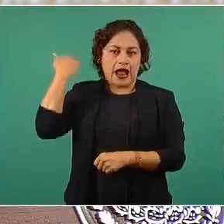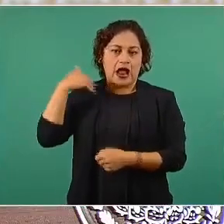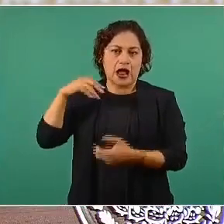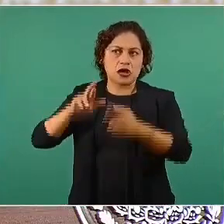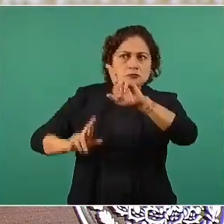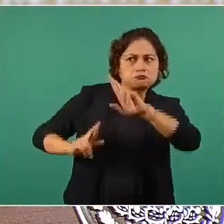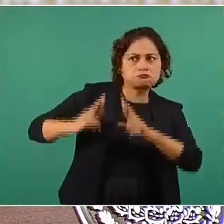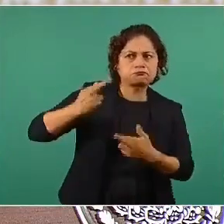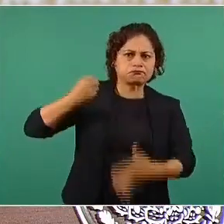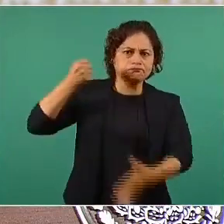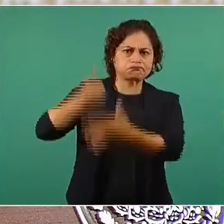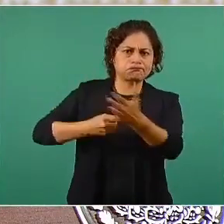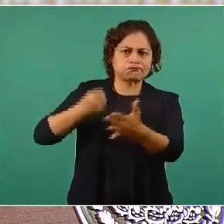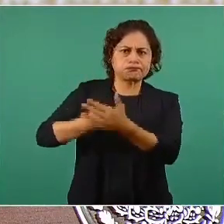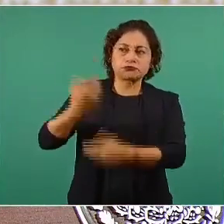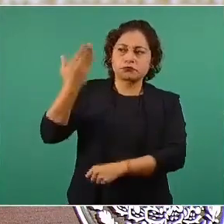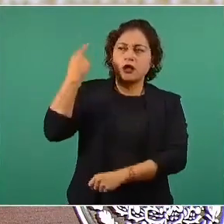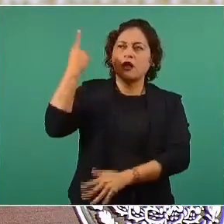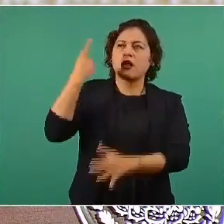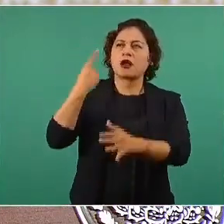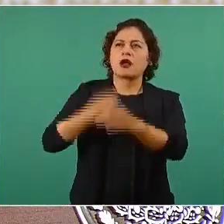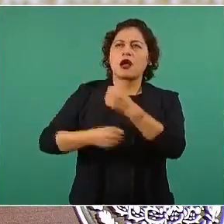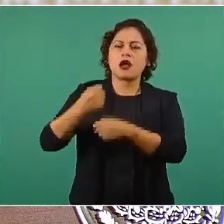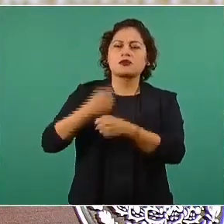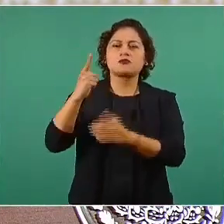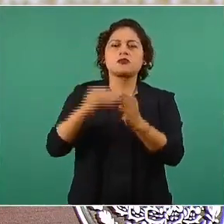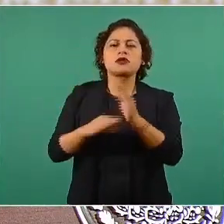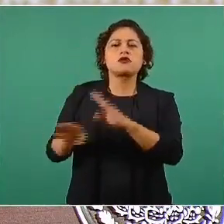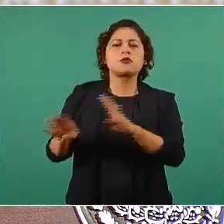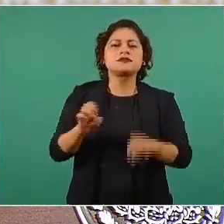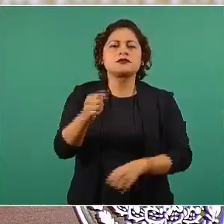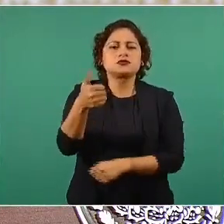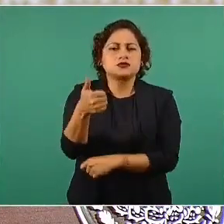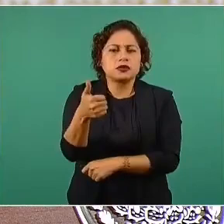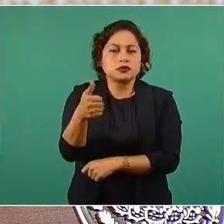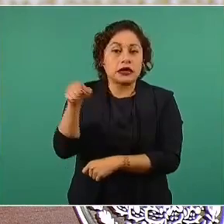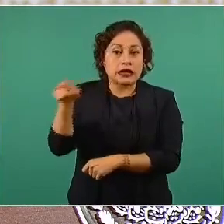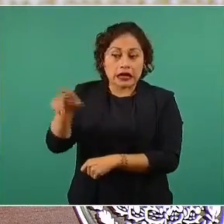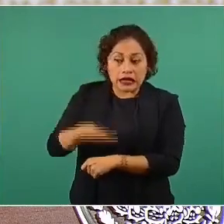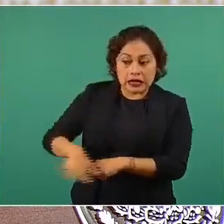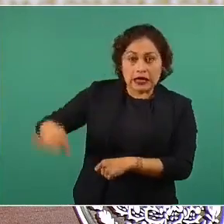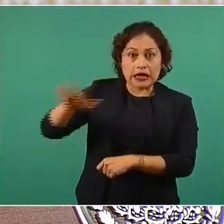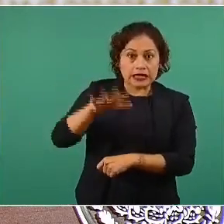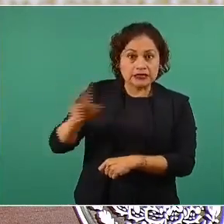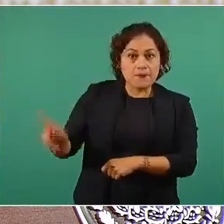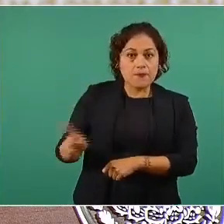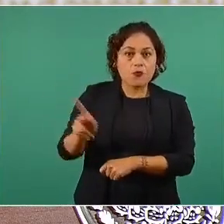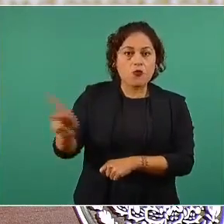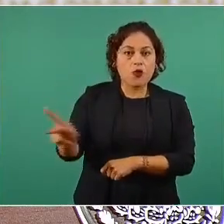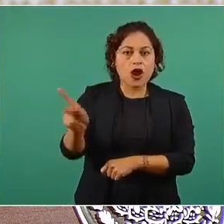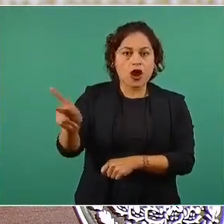y es un pueblo minero abandonado